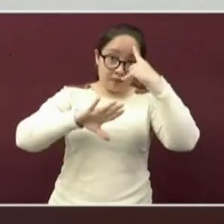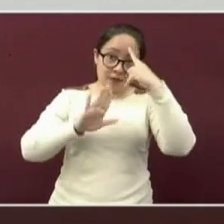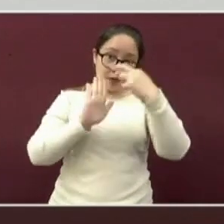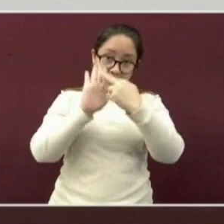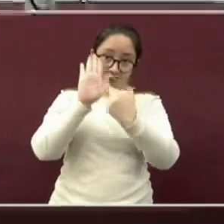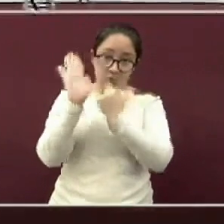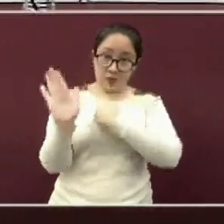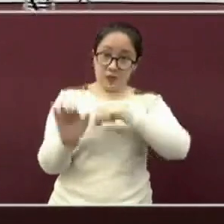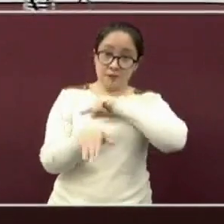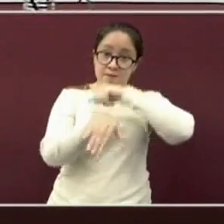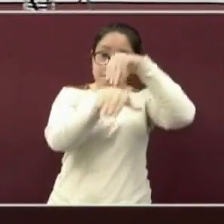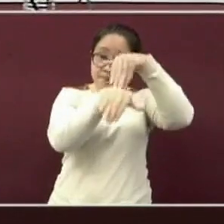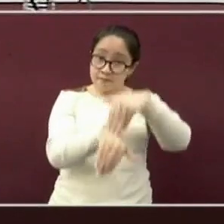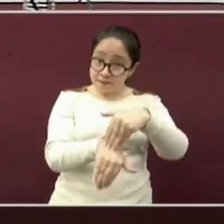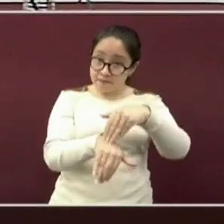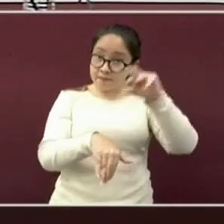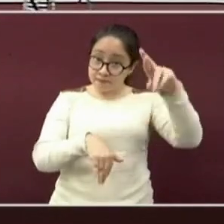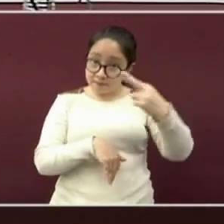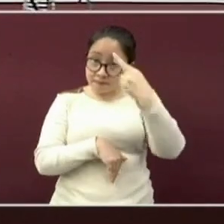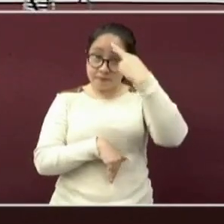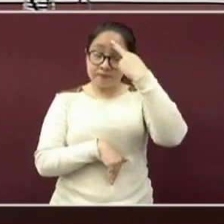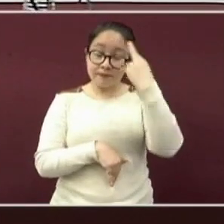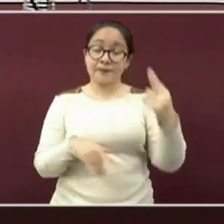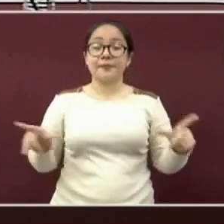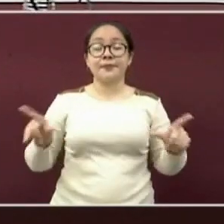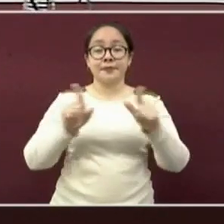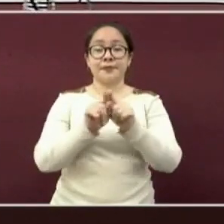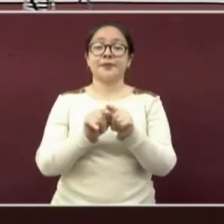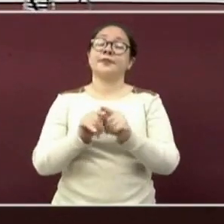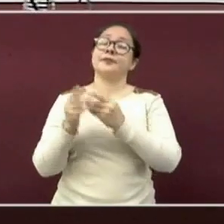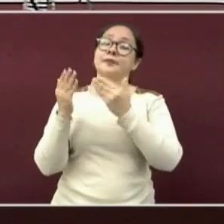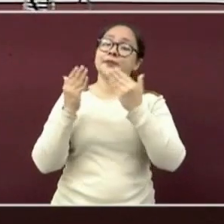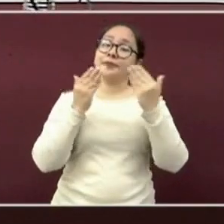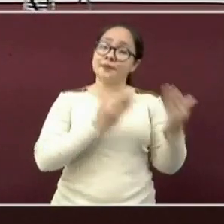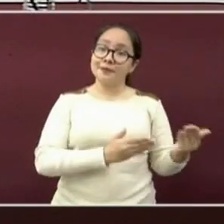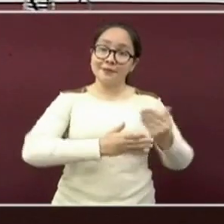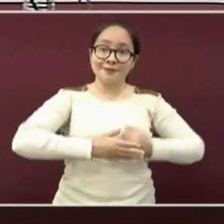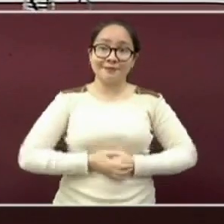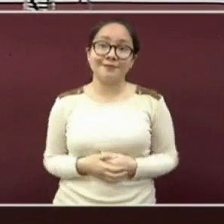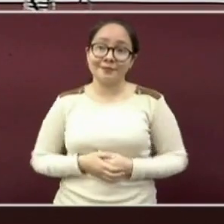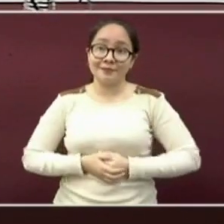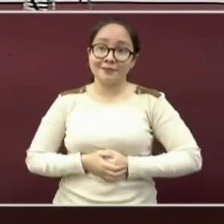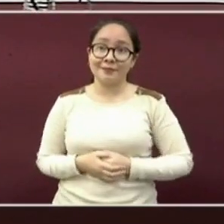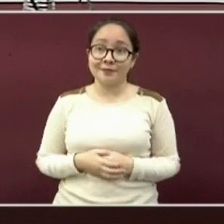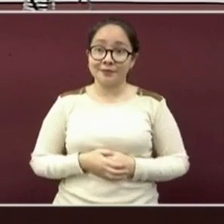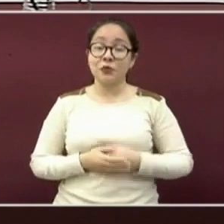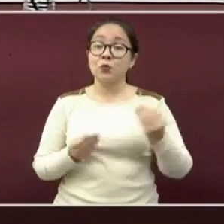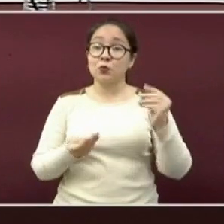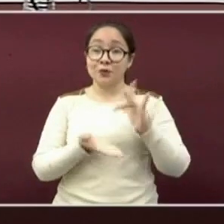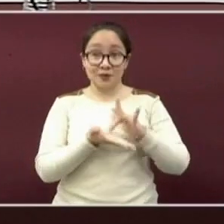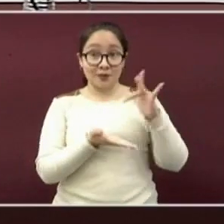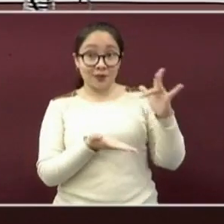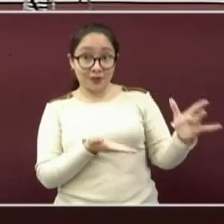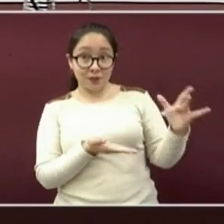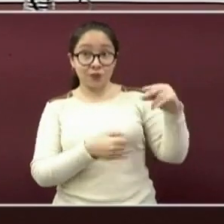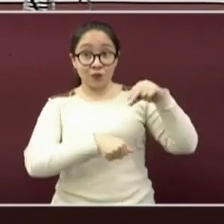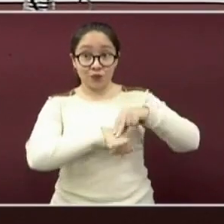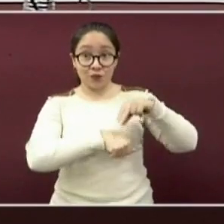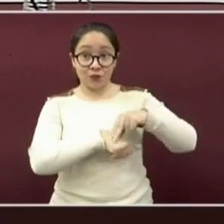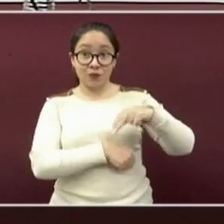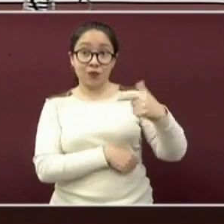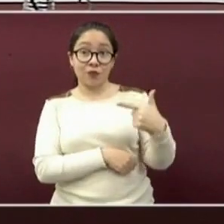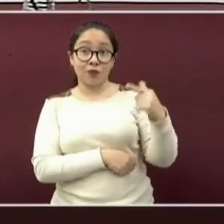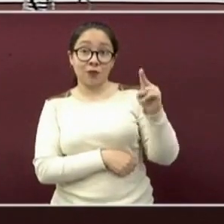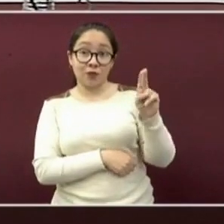medidas de protección. Por mi parte es todo, regreso el turno al doctor Salvador Beristain. Muchas gracias, doctora